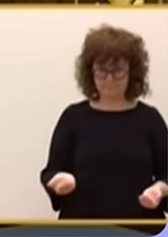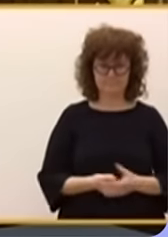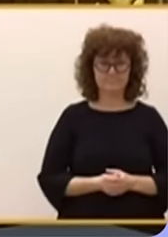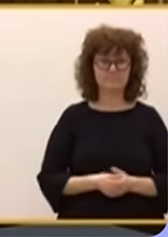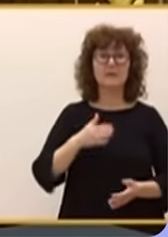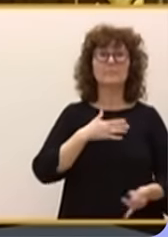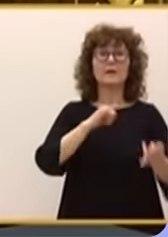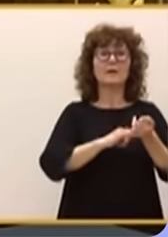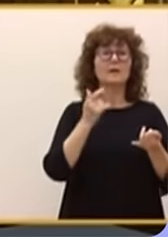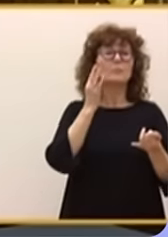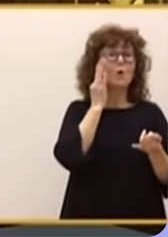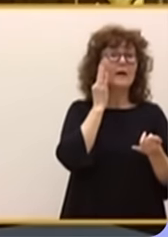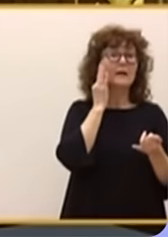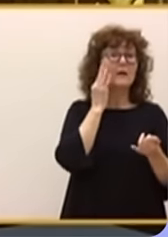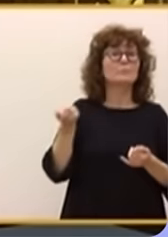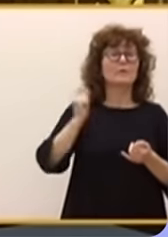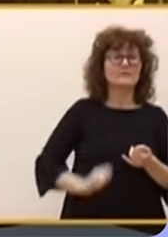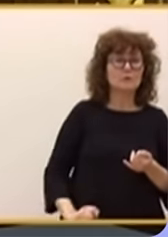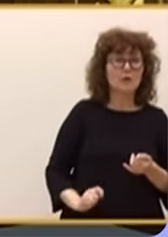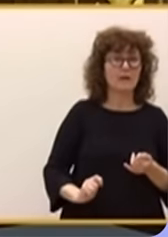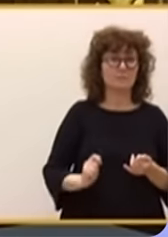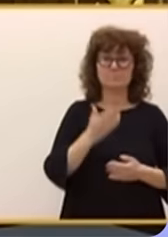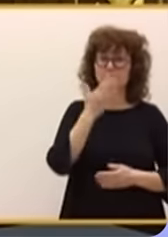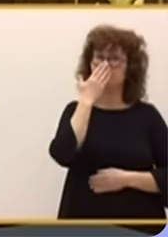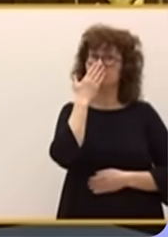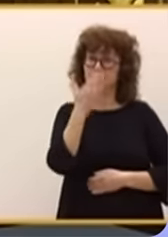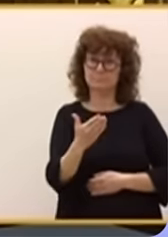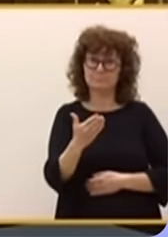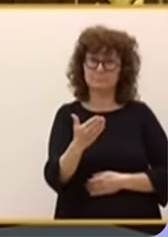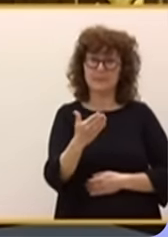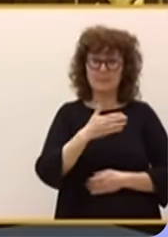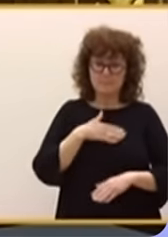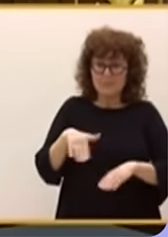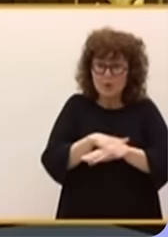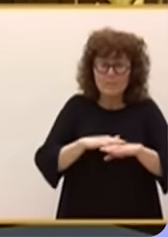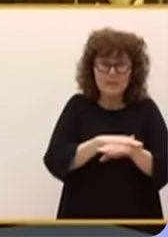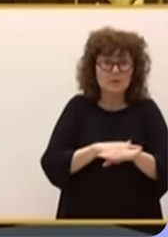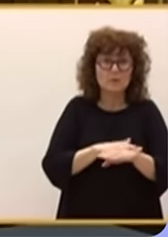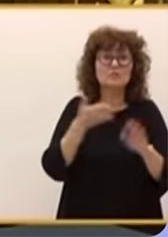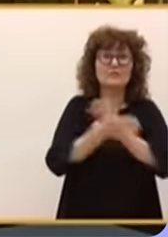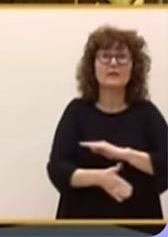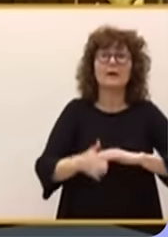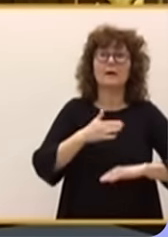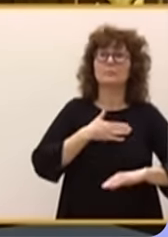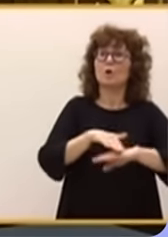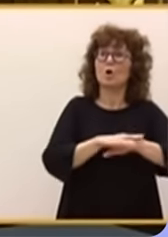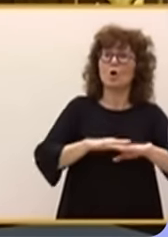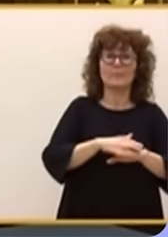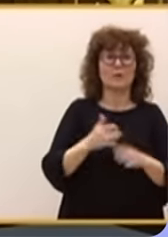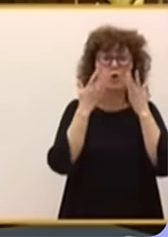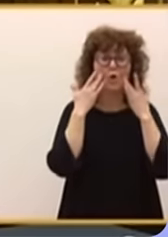mujer es una profesional honesta, seria y responsable. Y mi gobierno es un gobierno limpio, señorías. Quienes realizan...